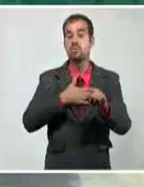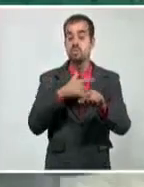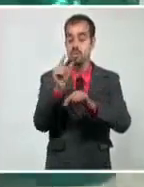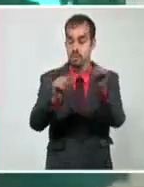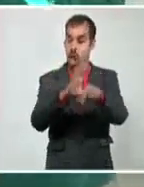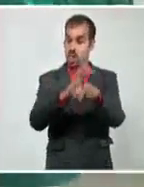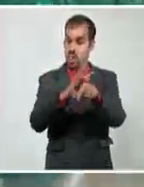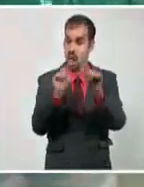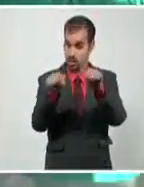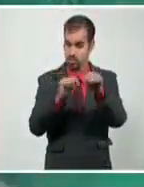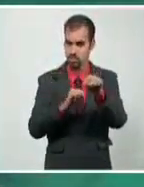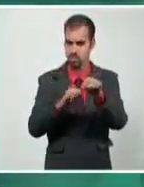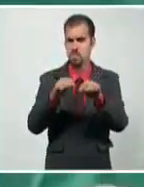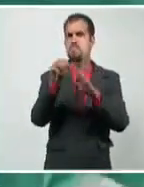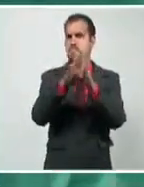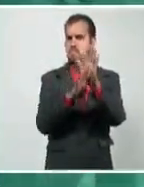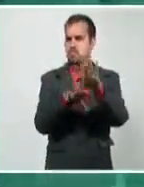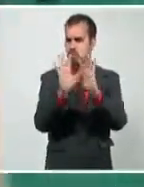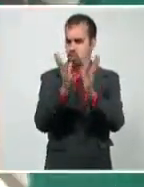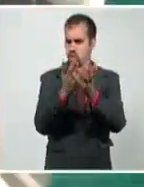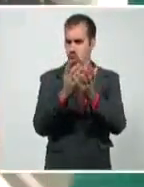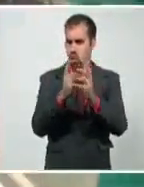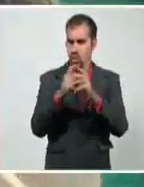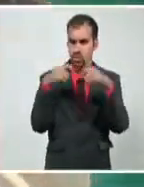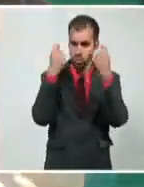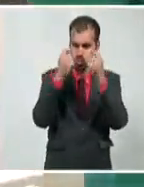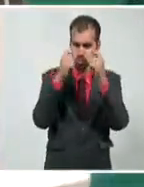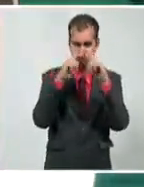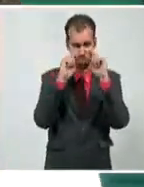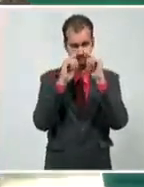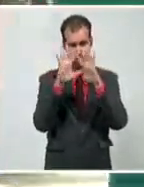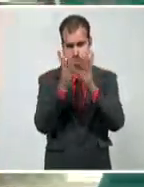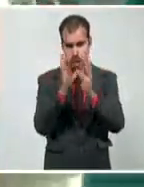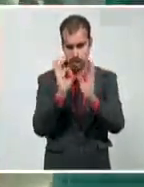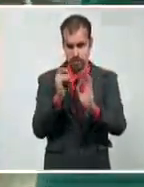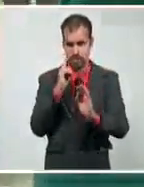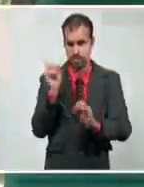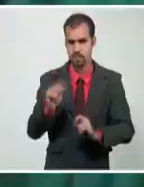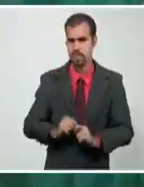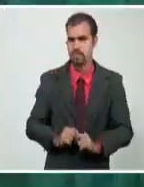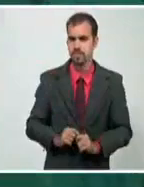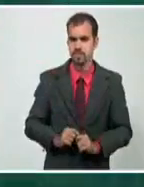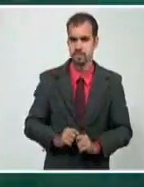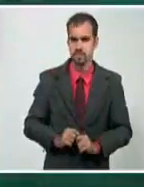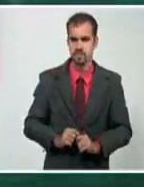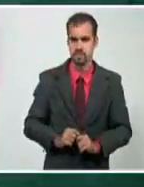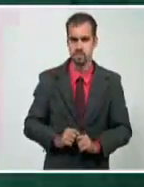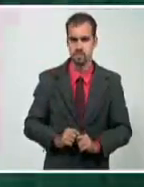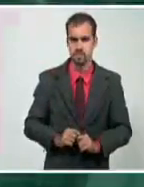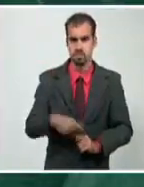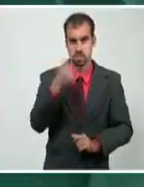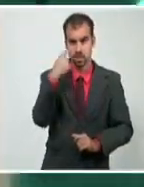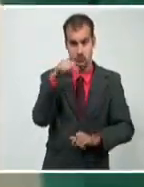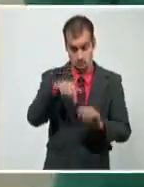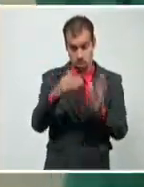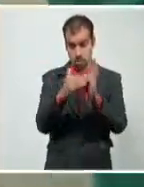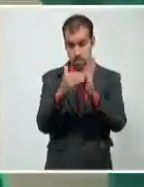puedas acceder. Y aquí ven ustedes las imágenes de la tarde de hoy,